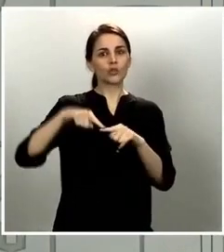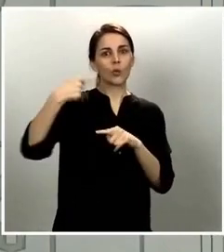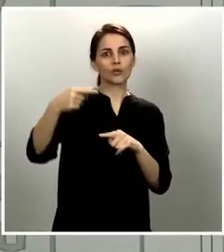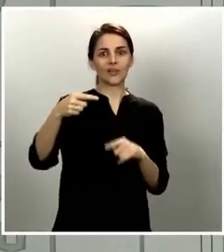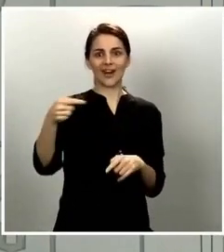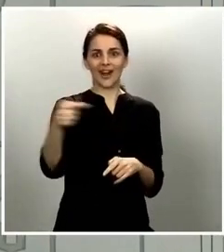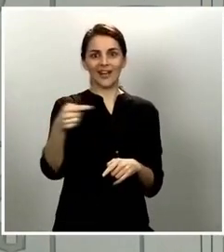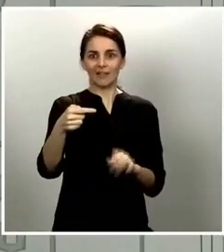hemos valorado.